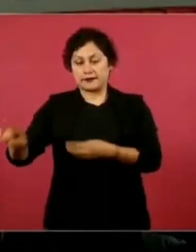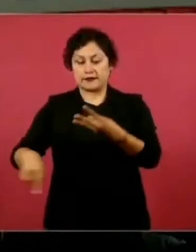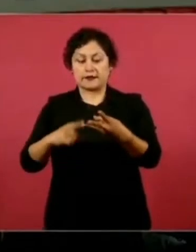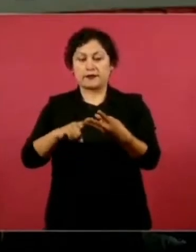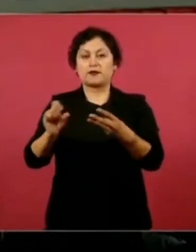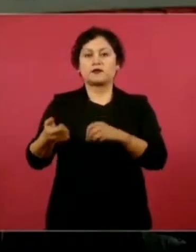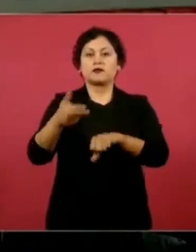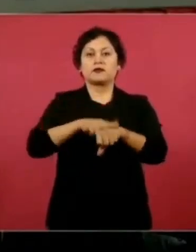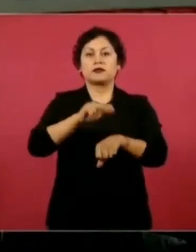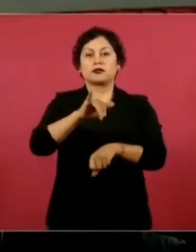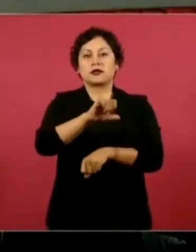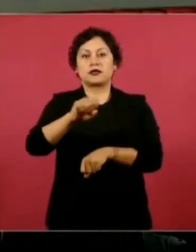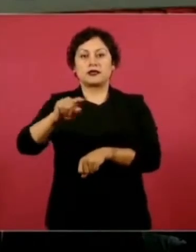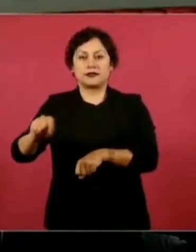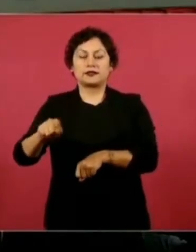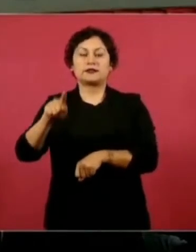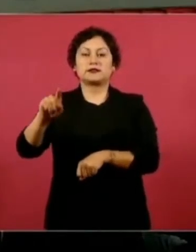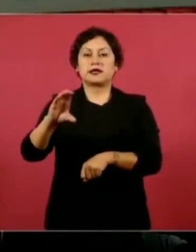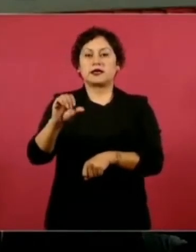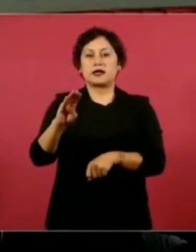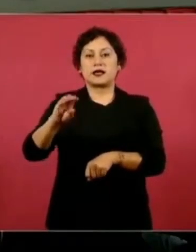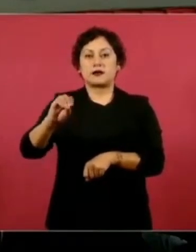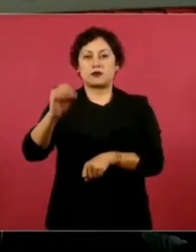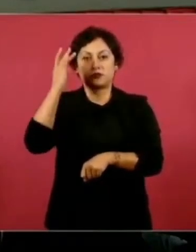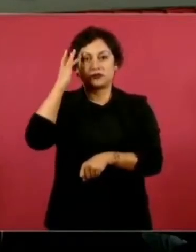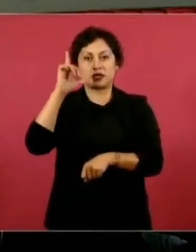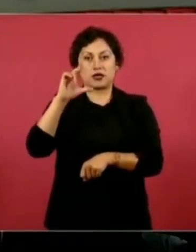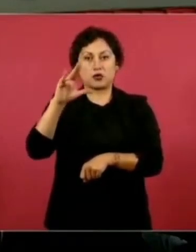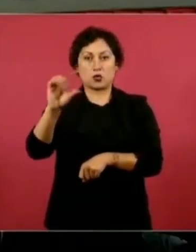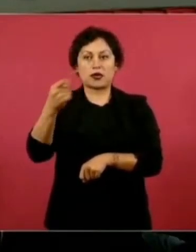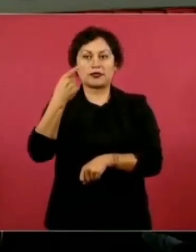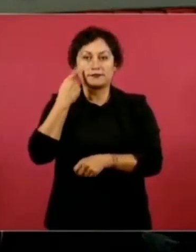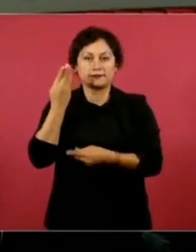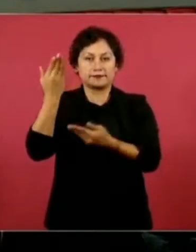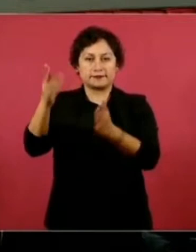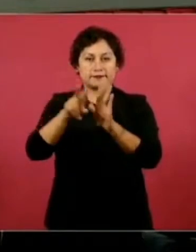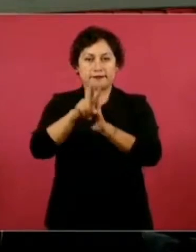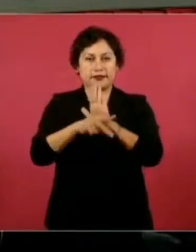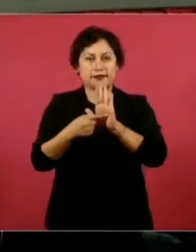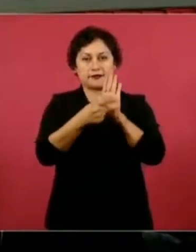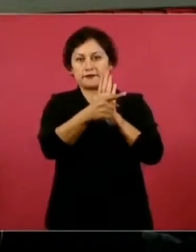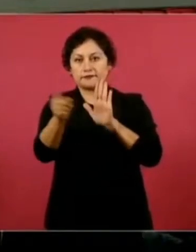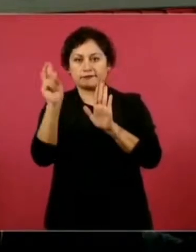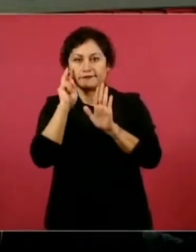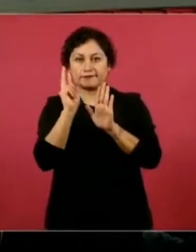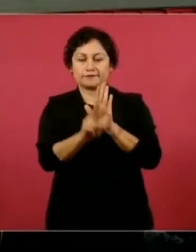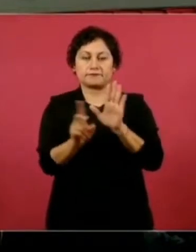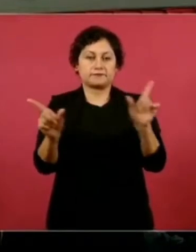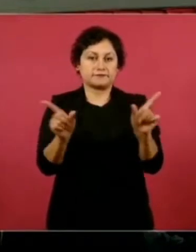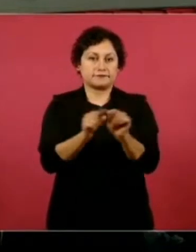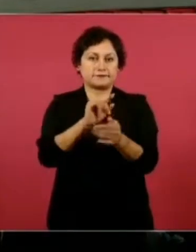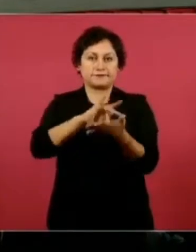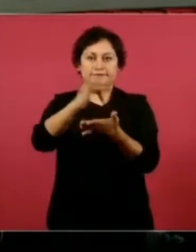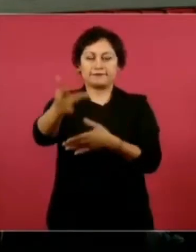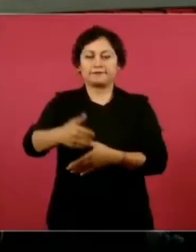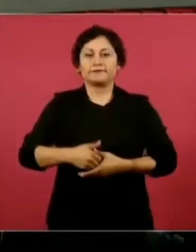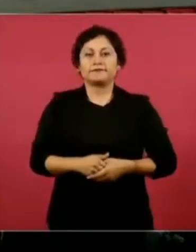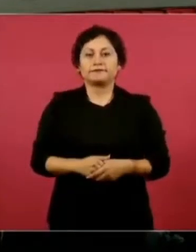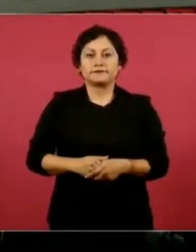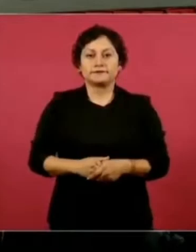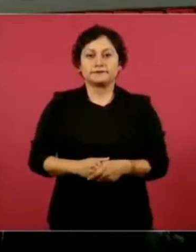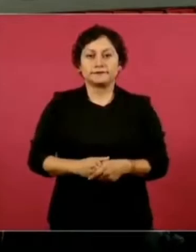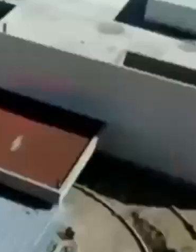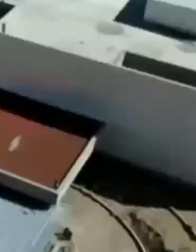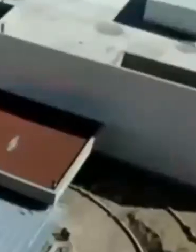en Cabo San Lucas. Tenemos un video solamente para conocer los detalles al respecto. Muchas gracias. Hospital